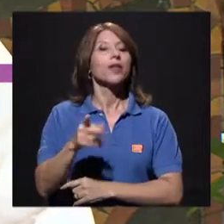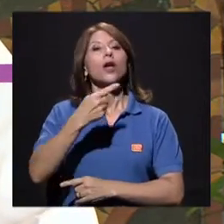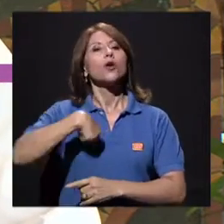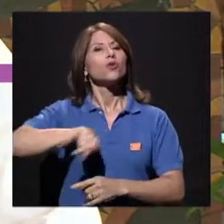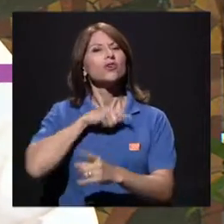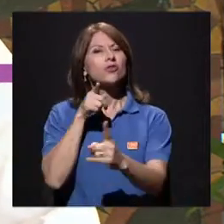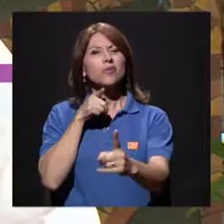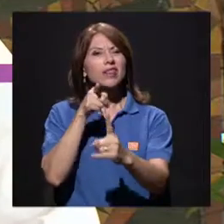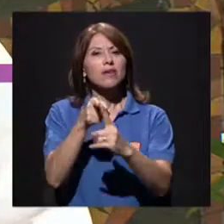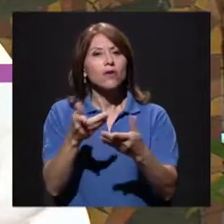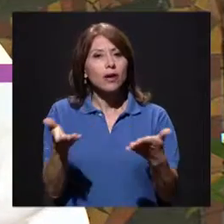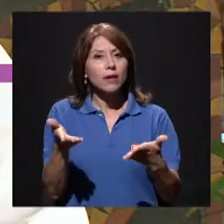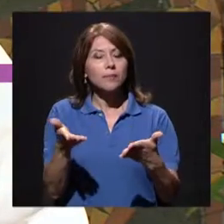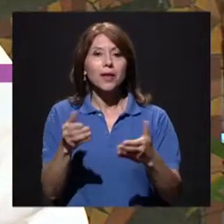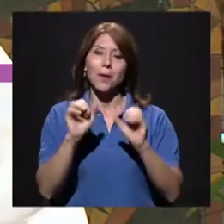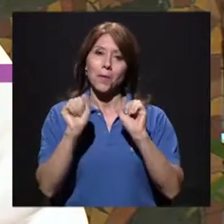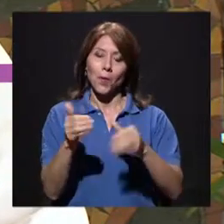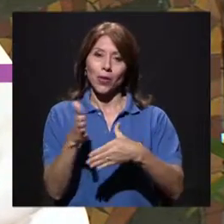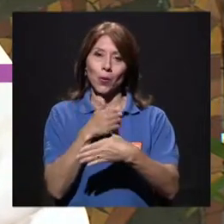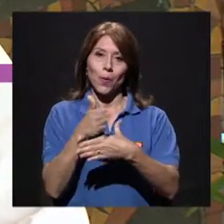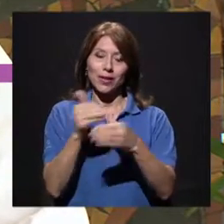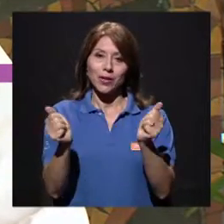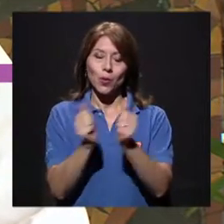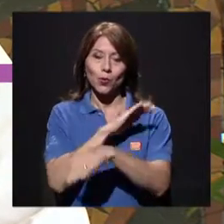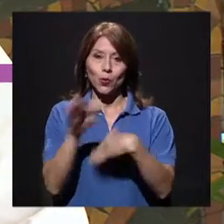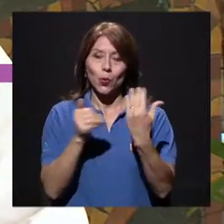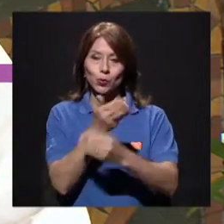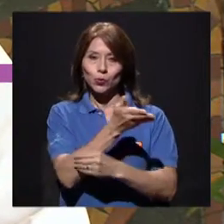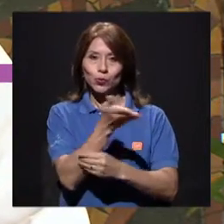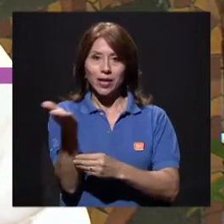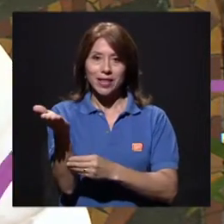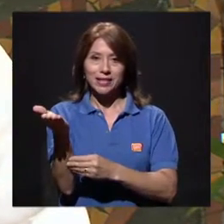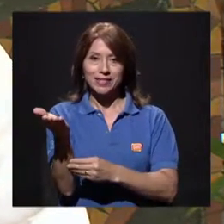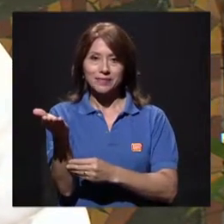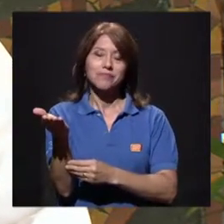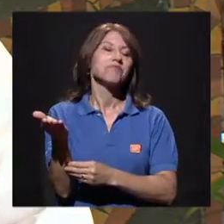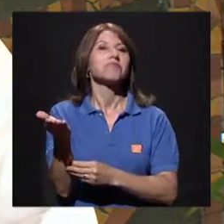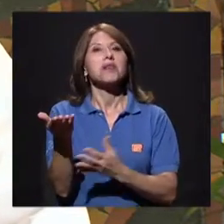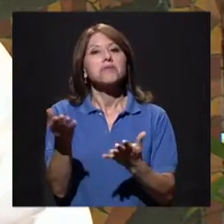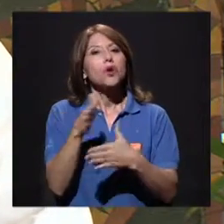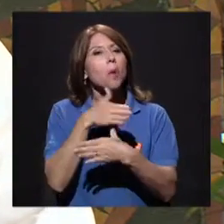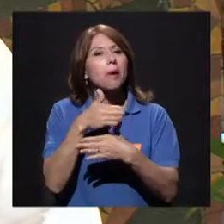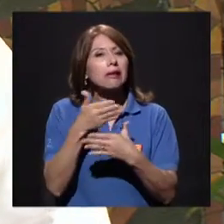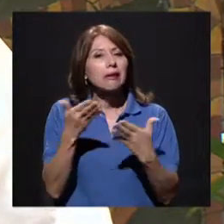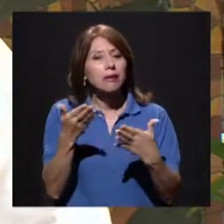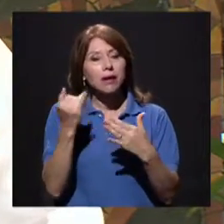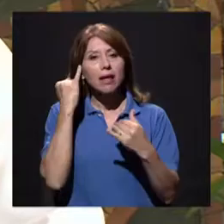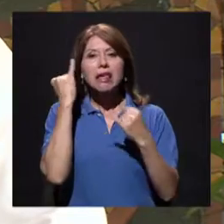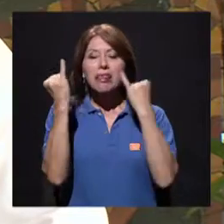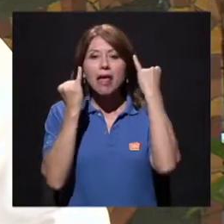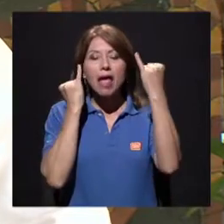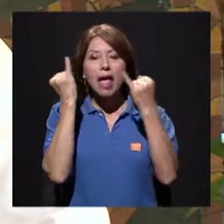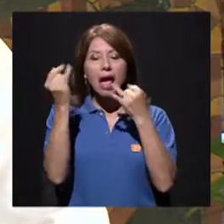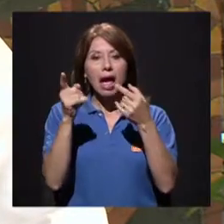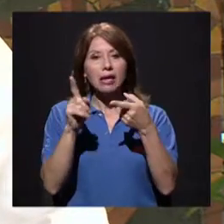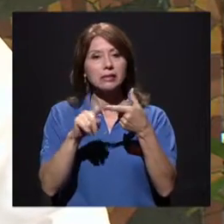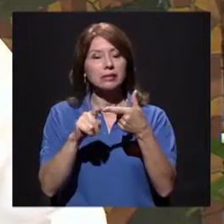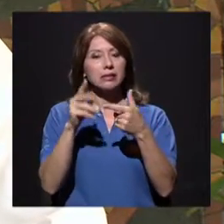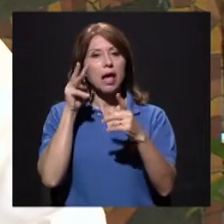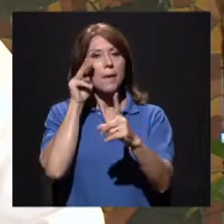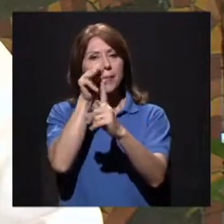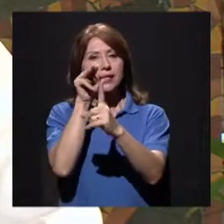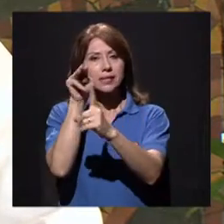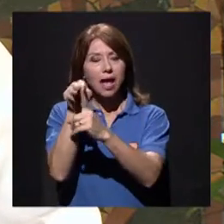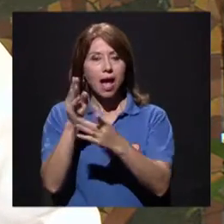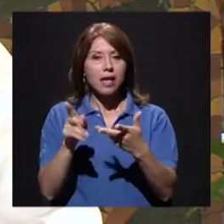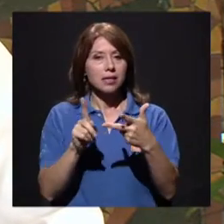en donde nuestro objetivo es poder compartir con todos ustedes, allá en sus hogares, ideas, mensajes e